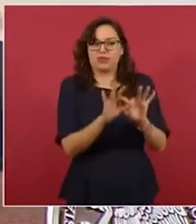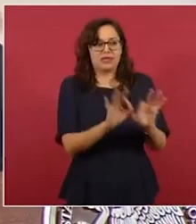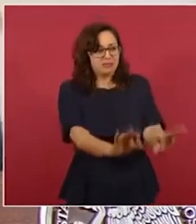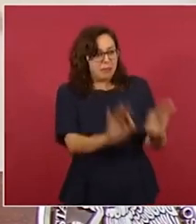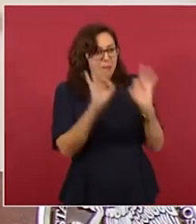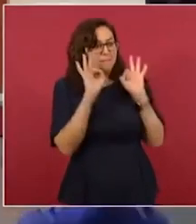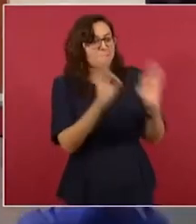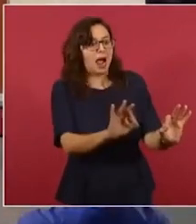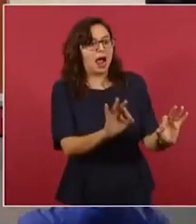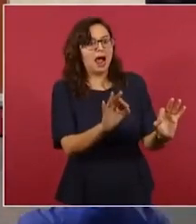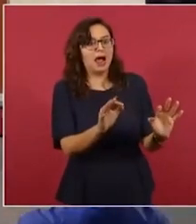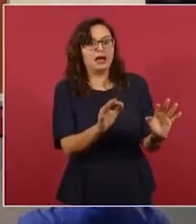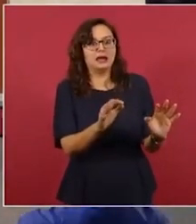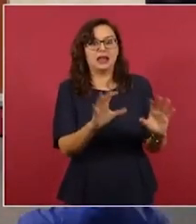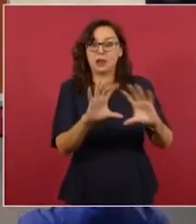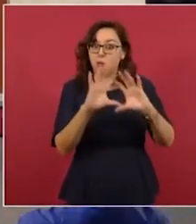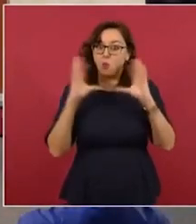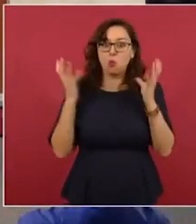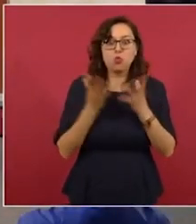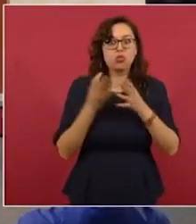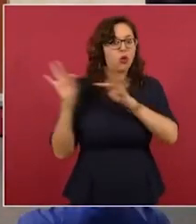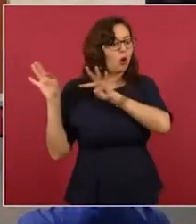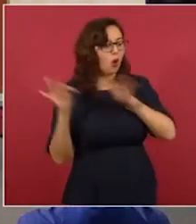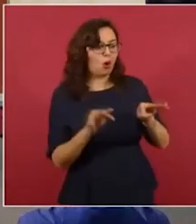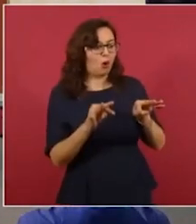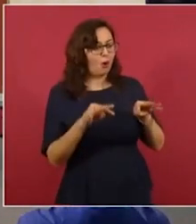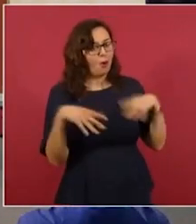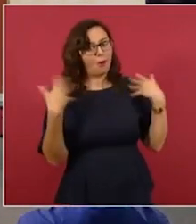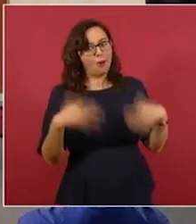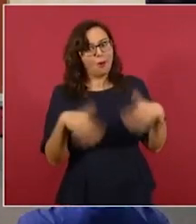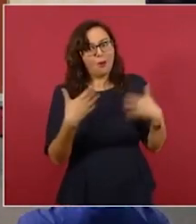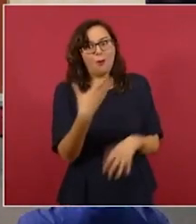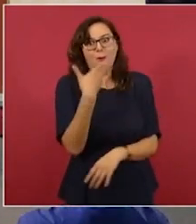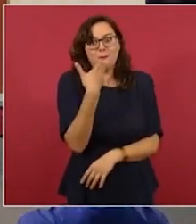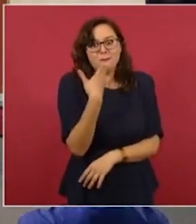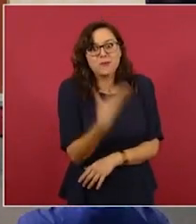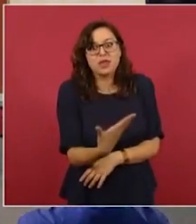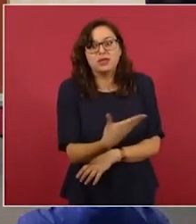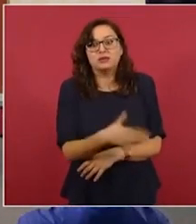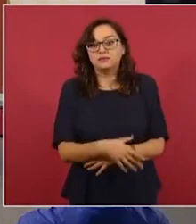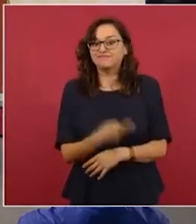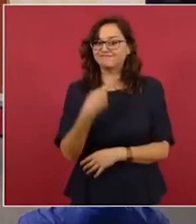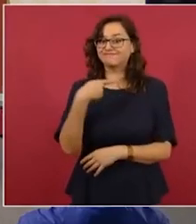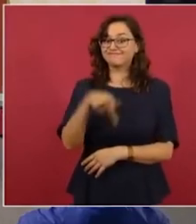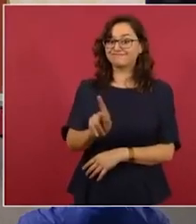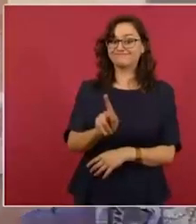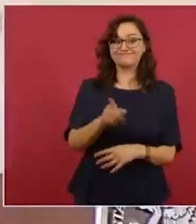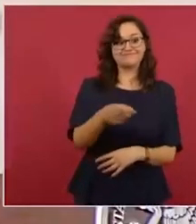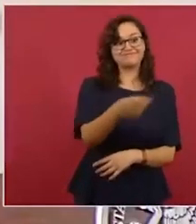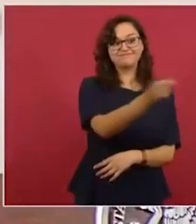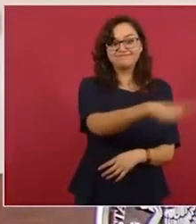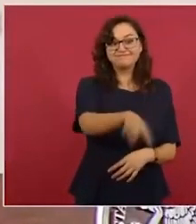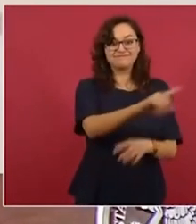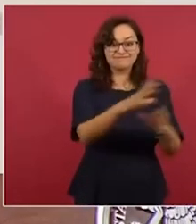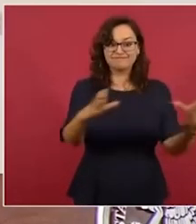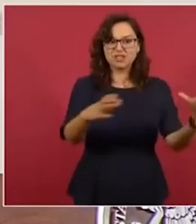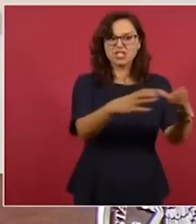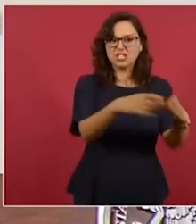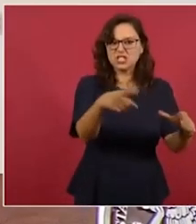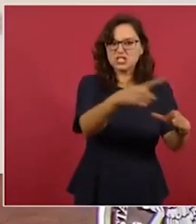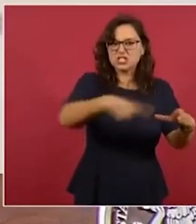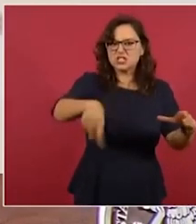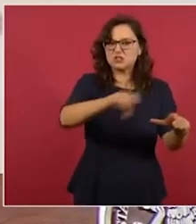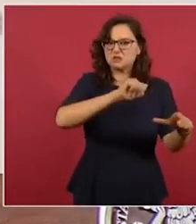pero la sopilota se ha encargado o quieren